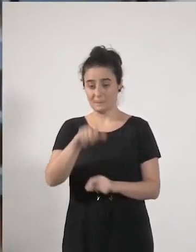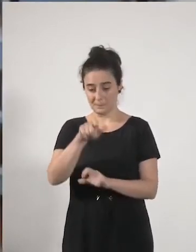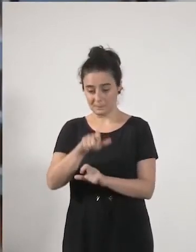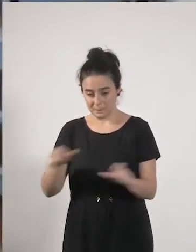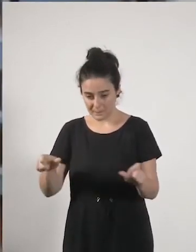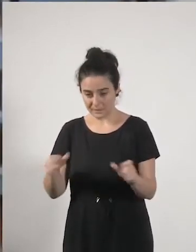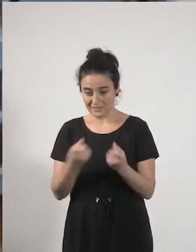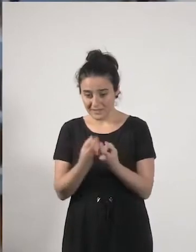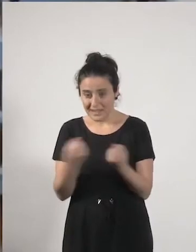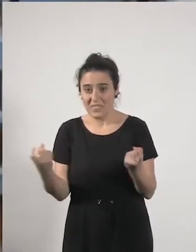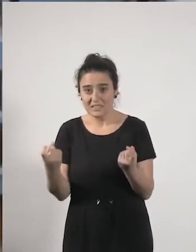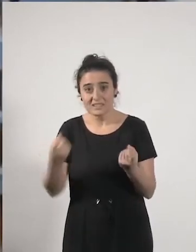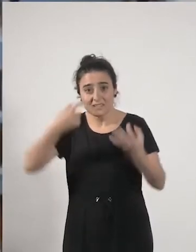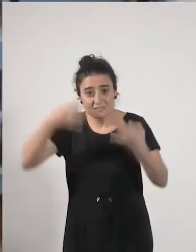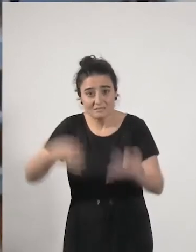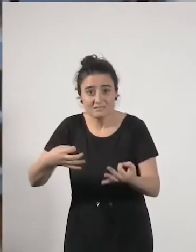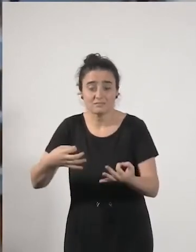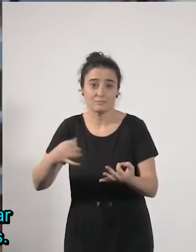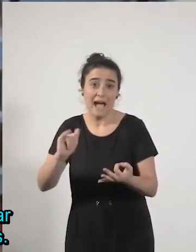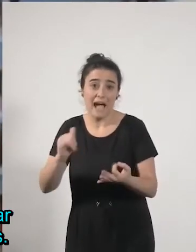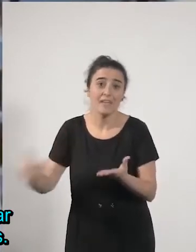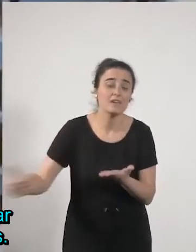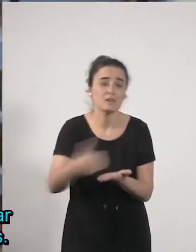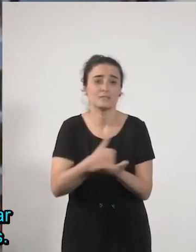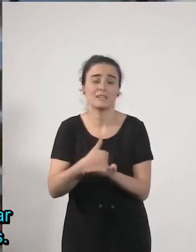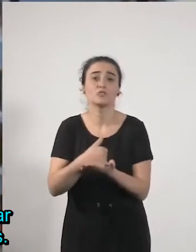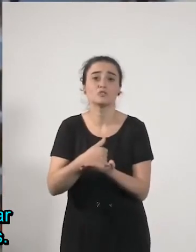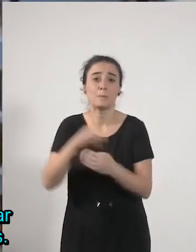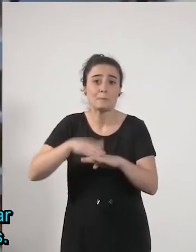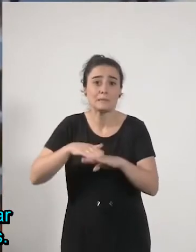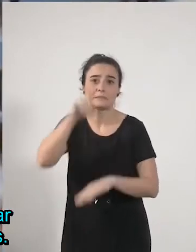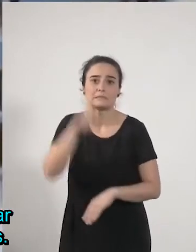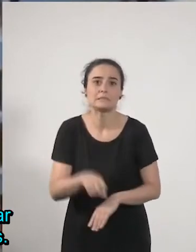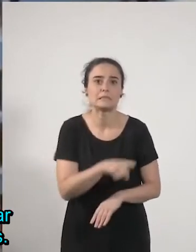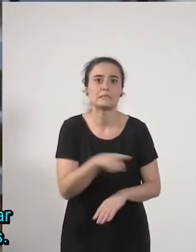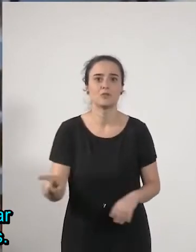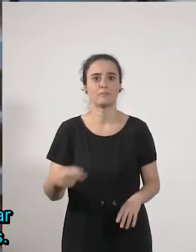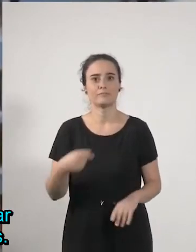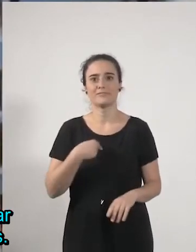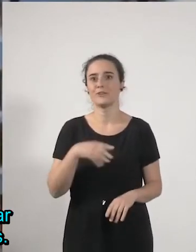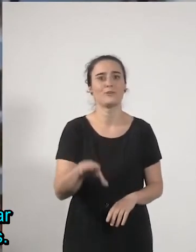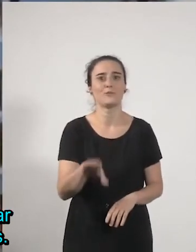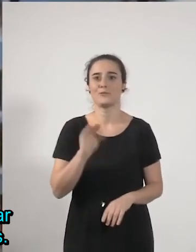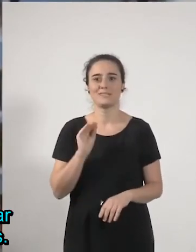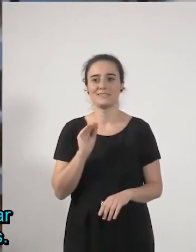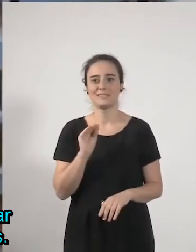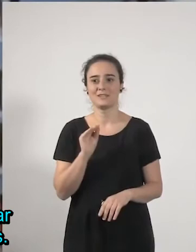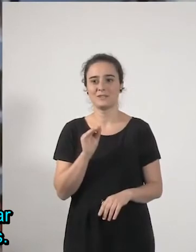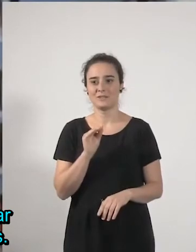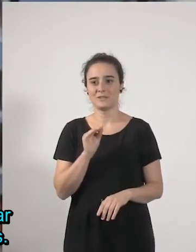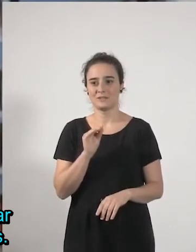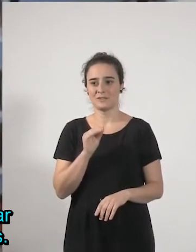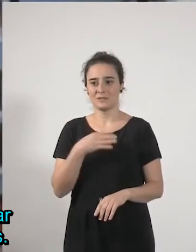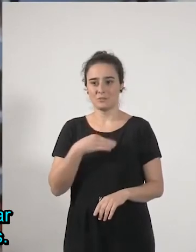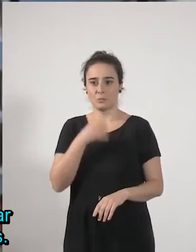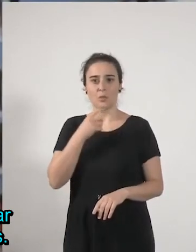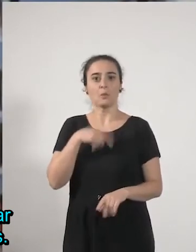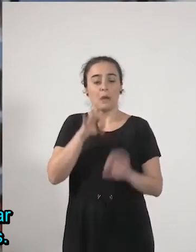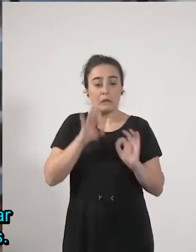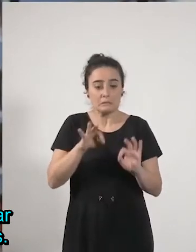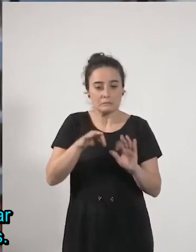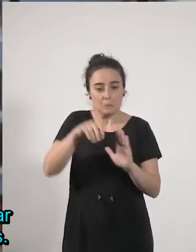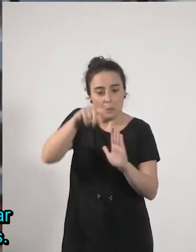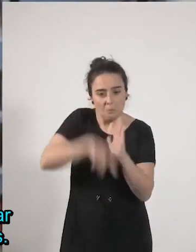lo necesiten y luego pues otra y no entiendo cómo no no se puede estar en cómo se puede estar en contra de este tipo